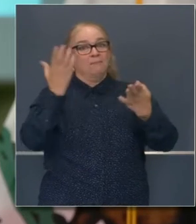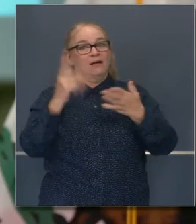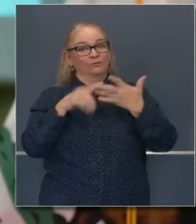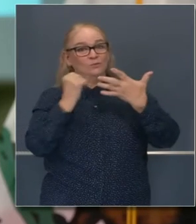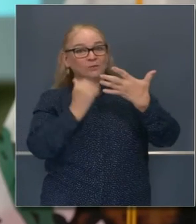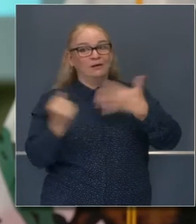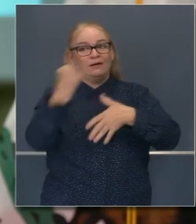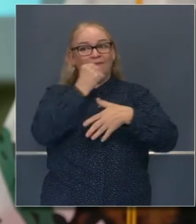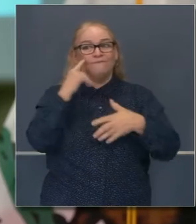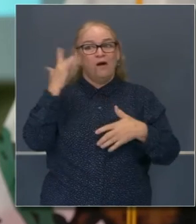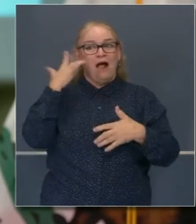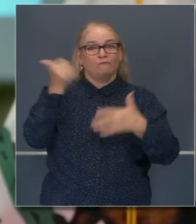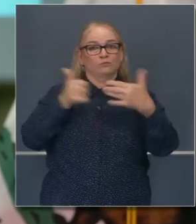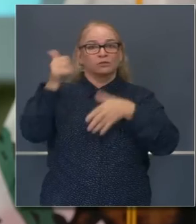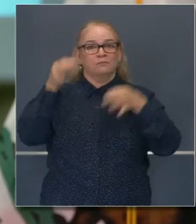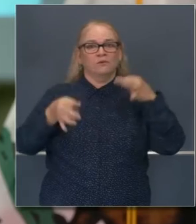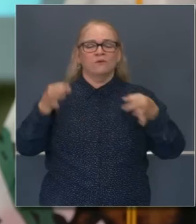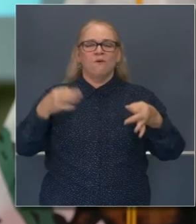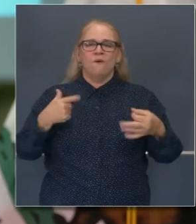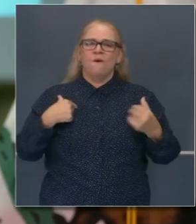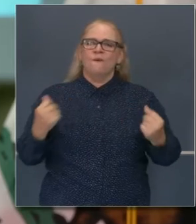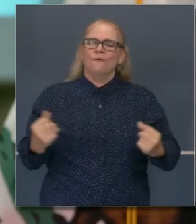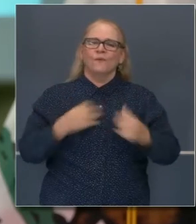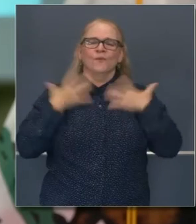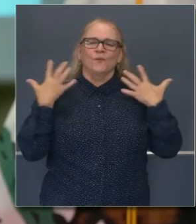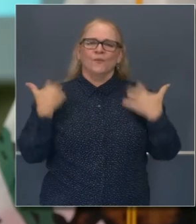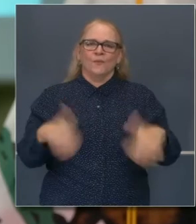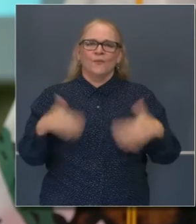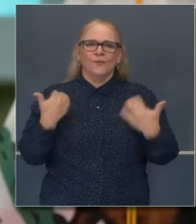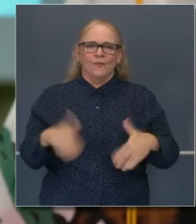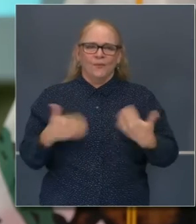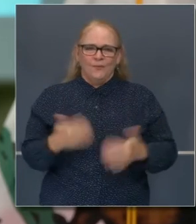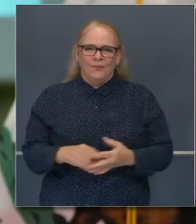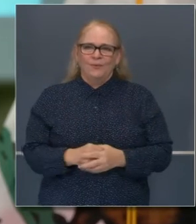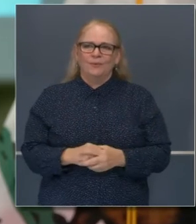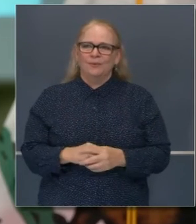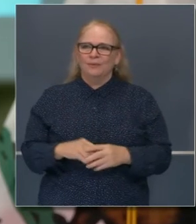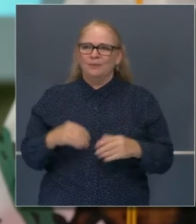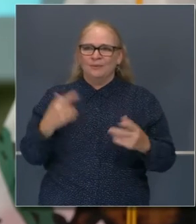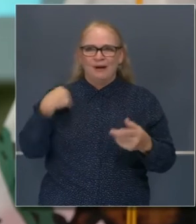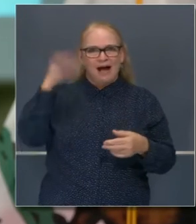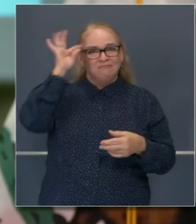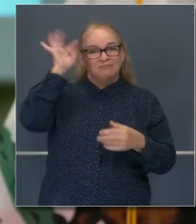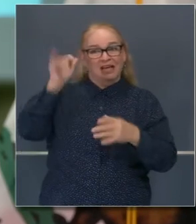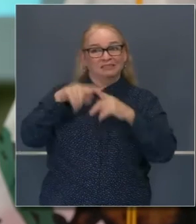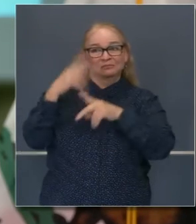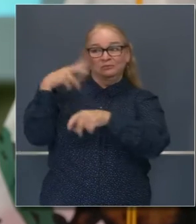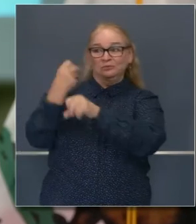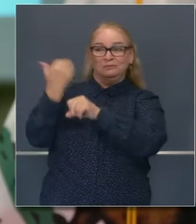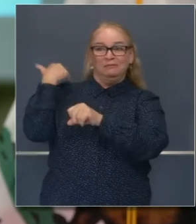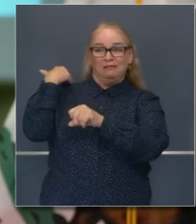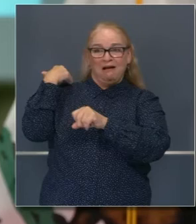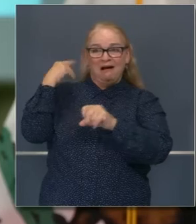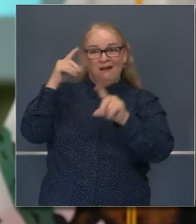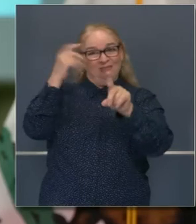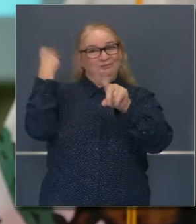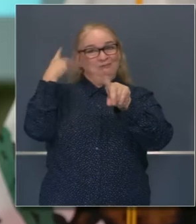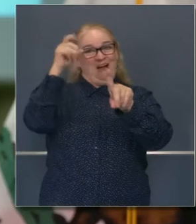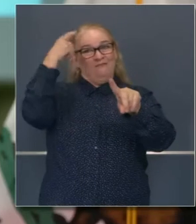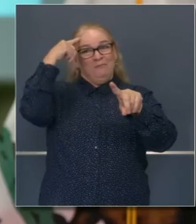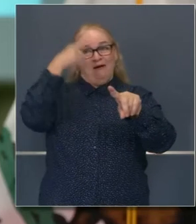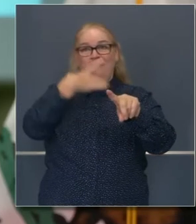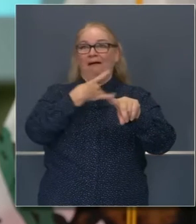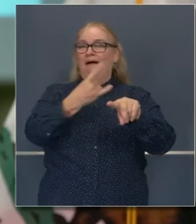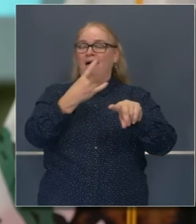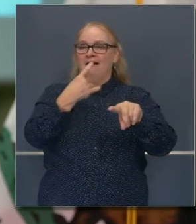Suprema de California. Y usted no podía haber sabido cuando prestó juramento de su puesto